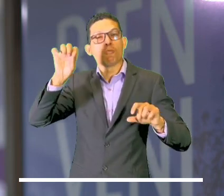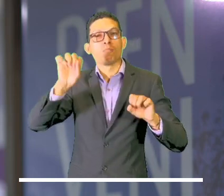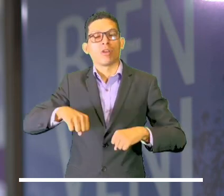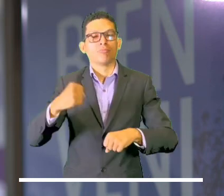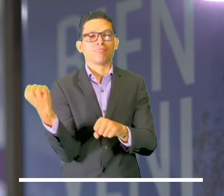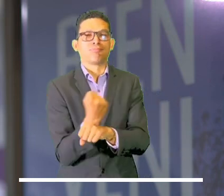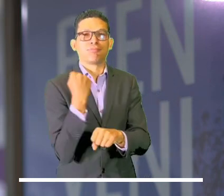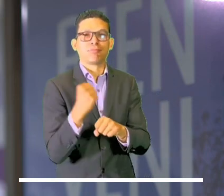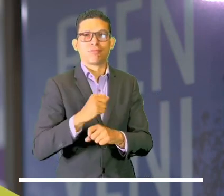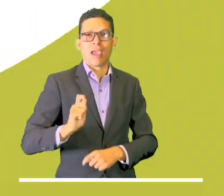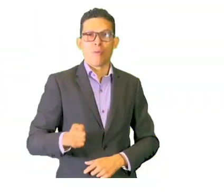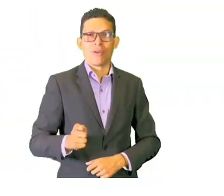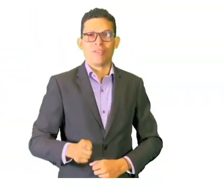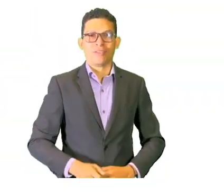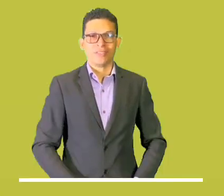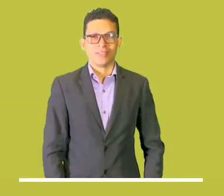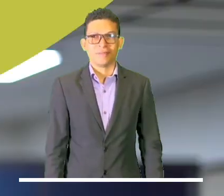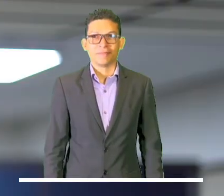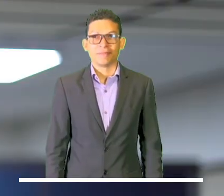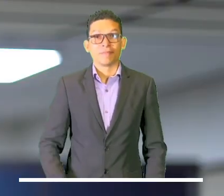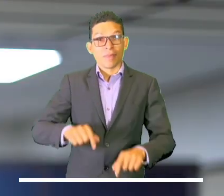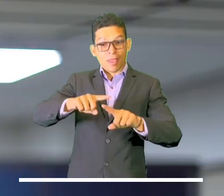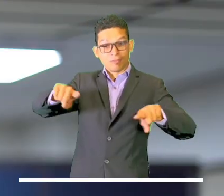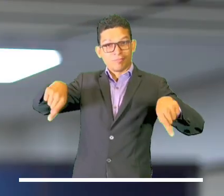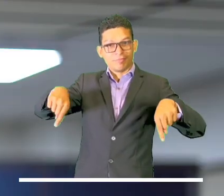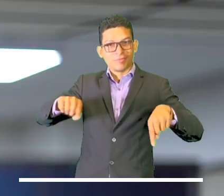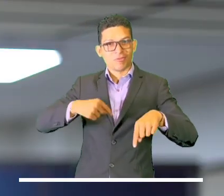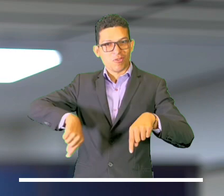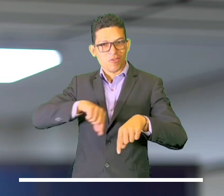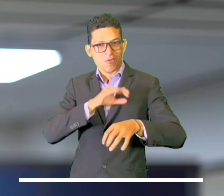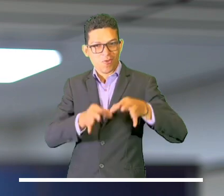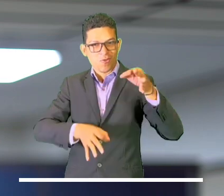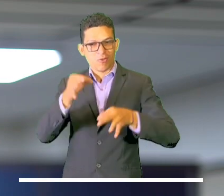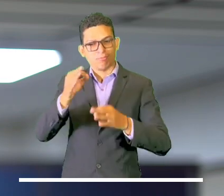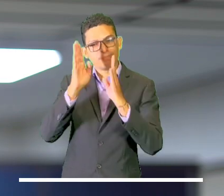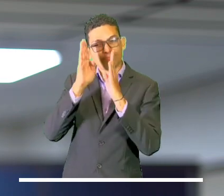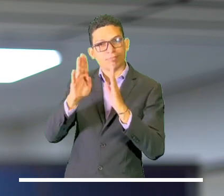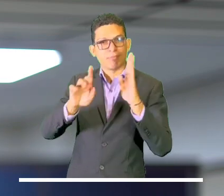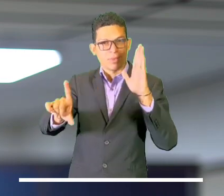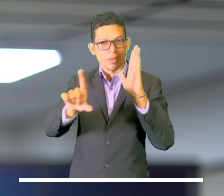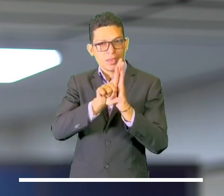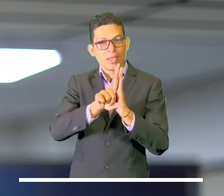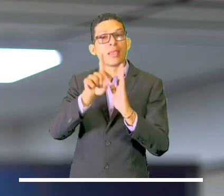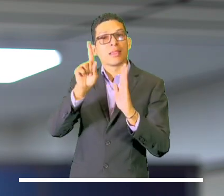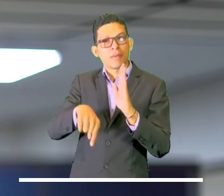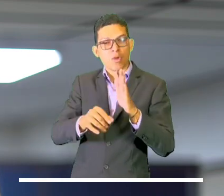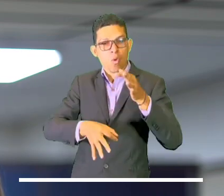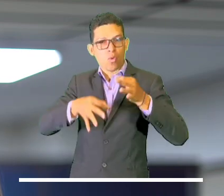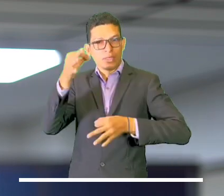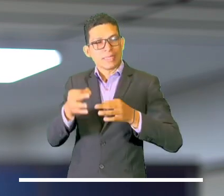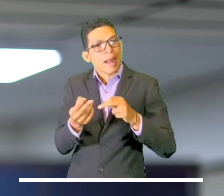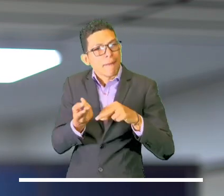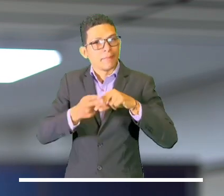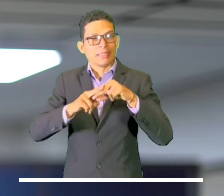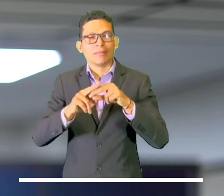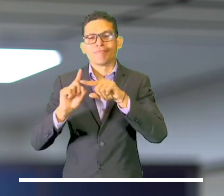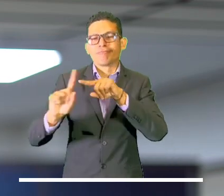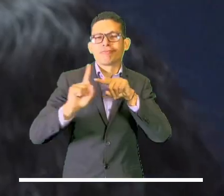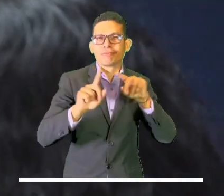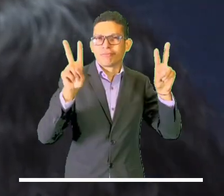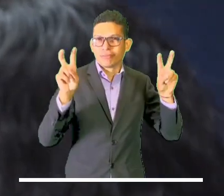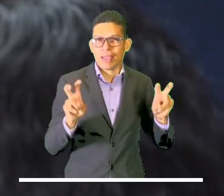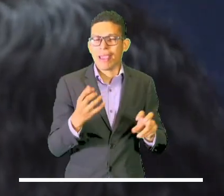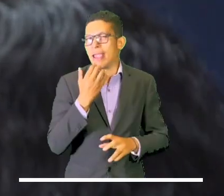profesión de abogado. En el consultorio jurídico prestamos atención legal y extrajudicial en diferentes